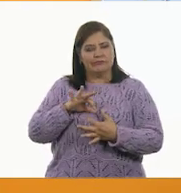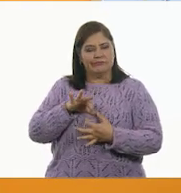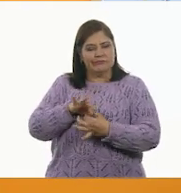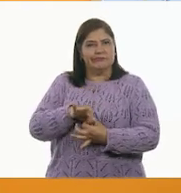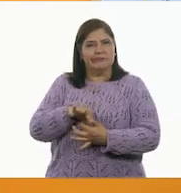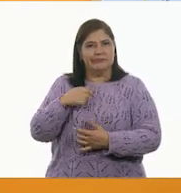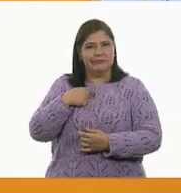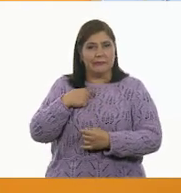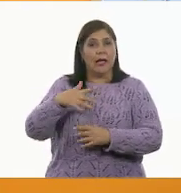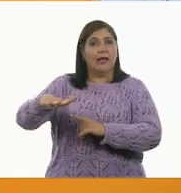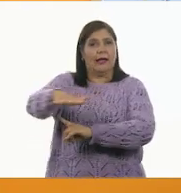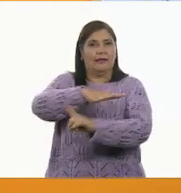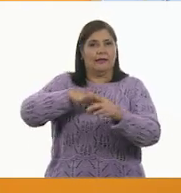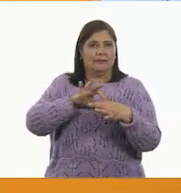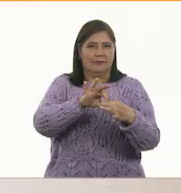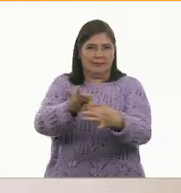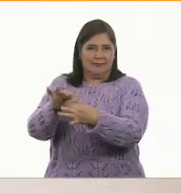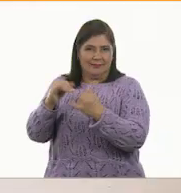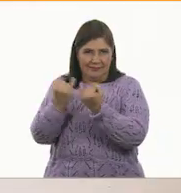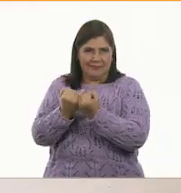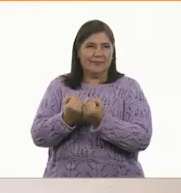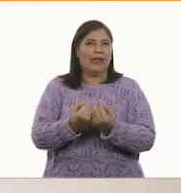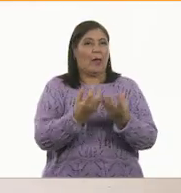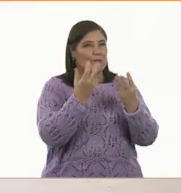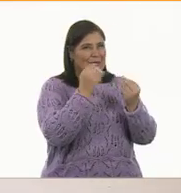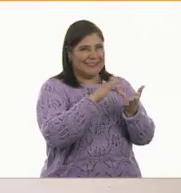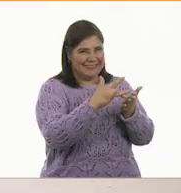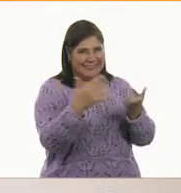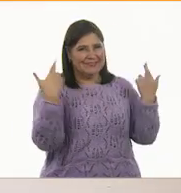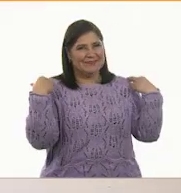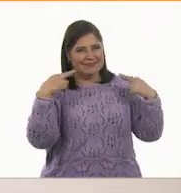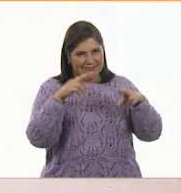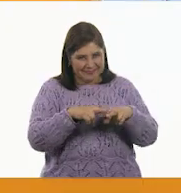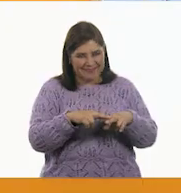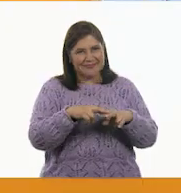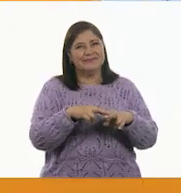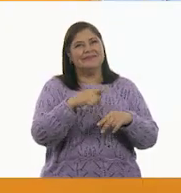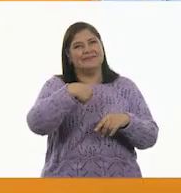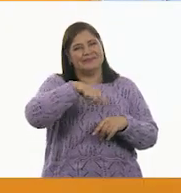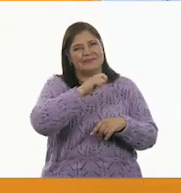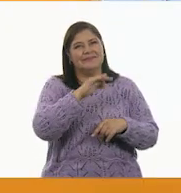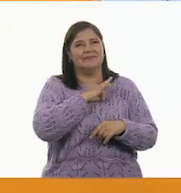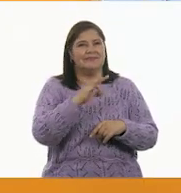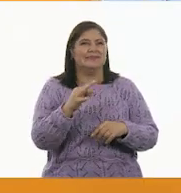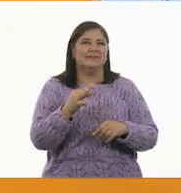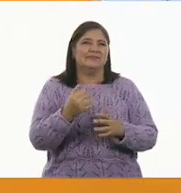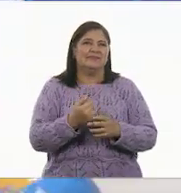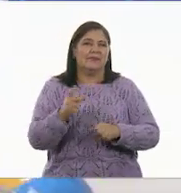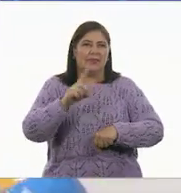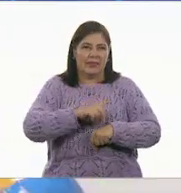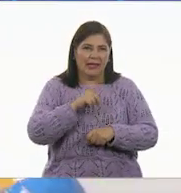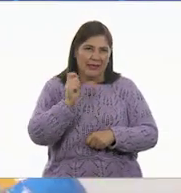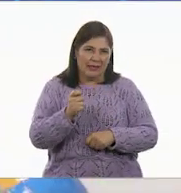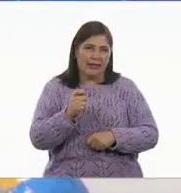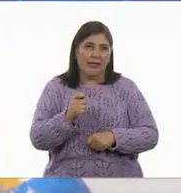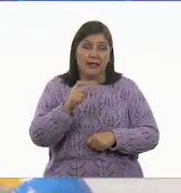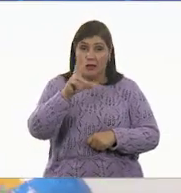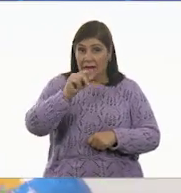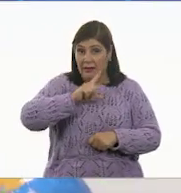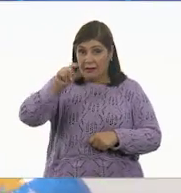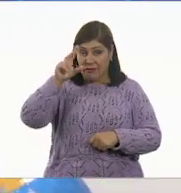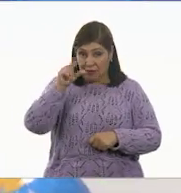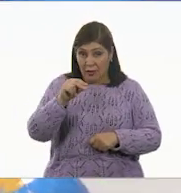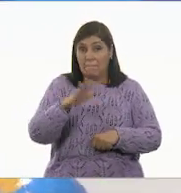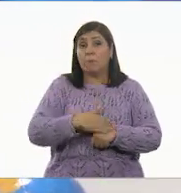conectada con el mundo. Le damos muchísimas gracias a la maestra por habernos acompañado. a ti. Y no se vayan